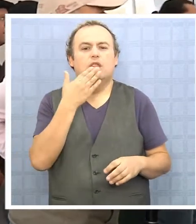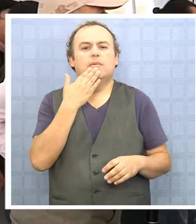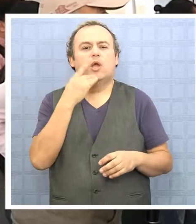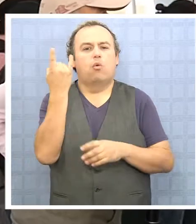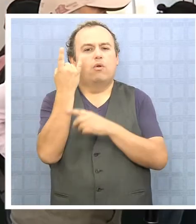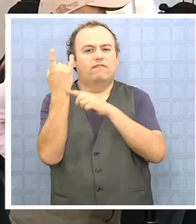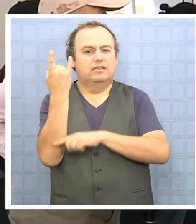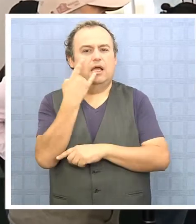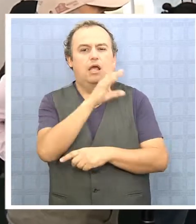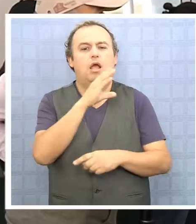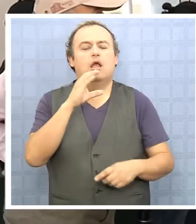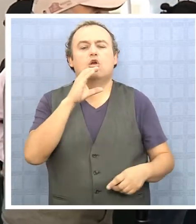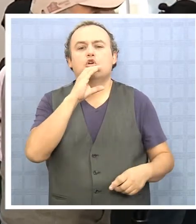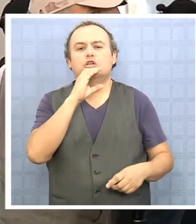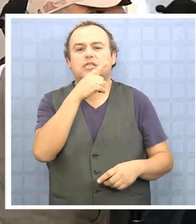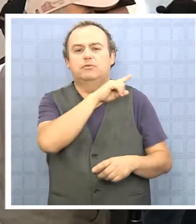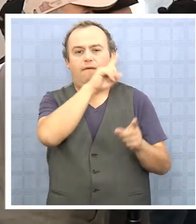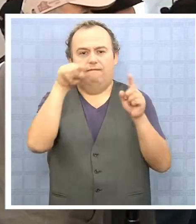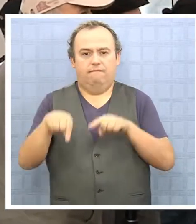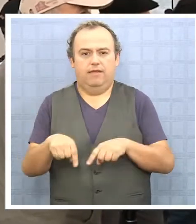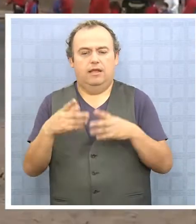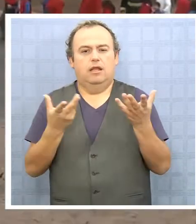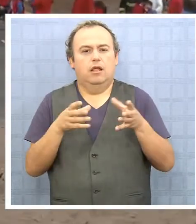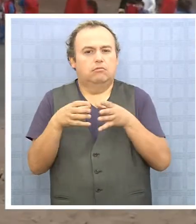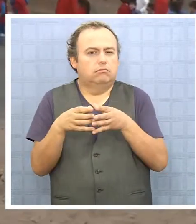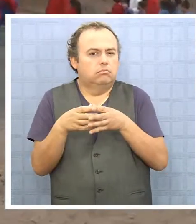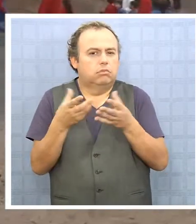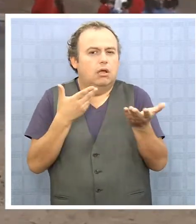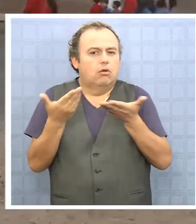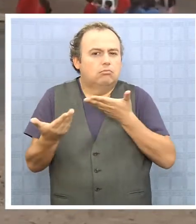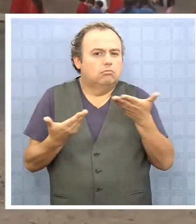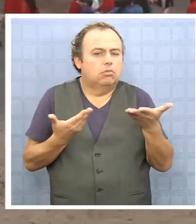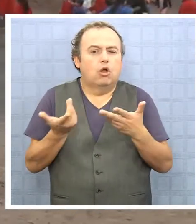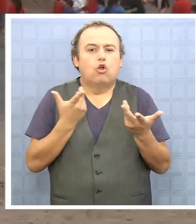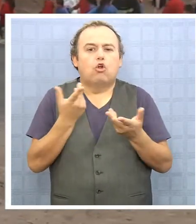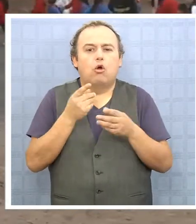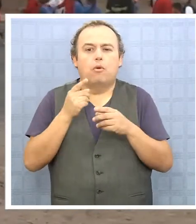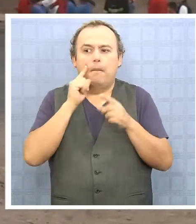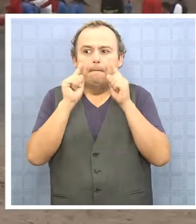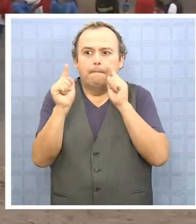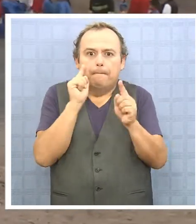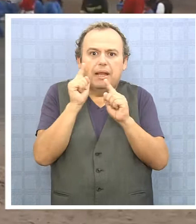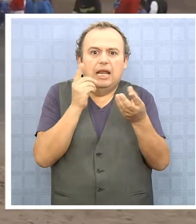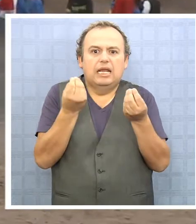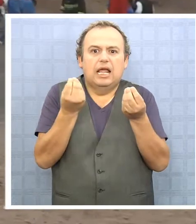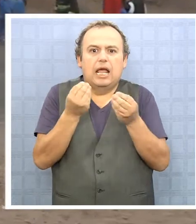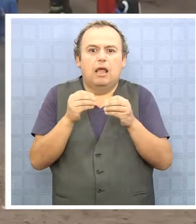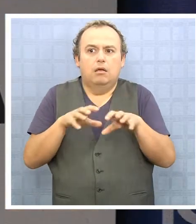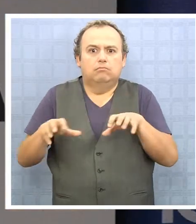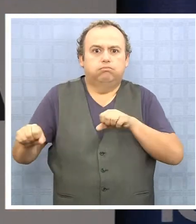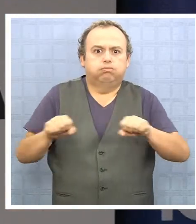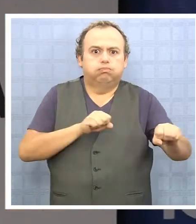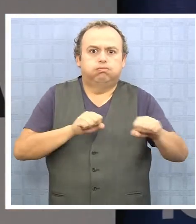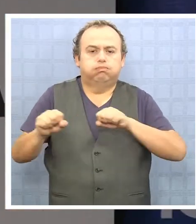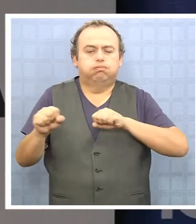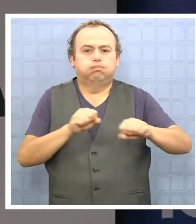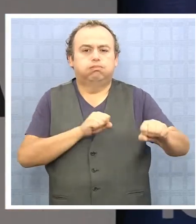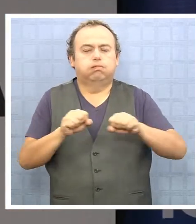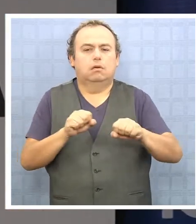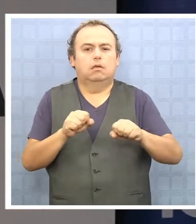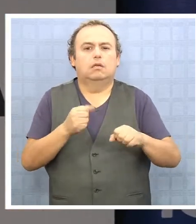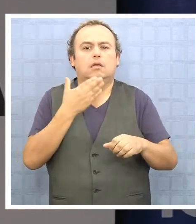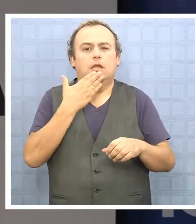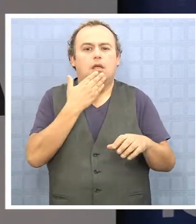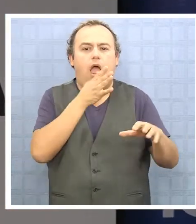la Universidad de Concepción, y es cómo se gestiona el riesgo frente a un evento sísmico que puede traer